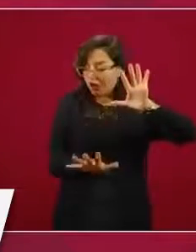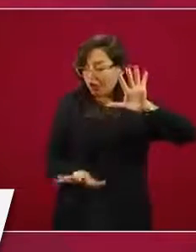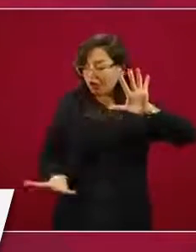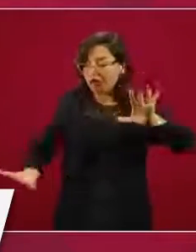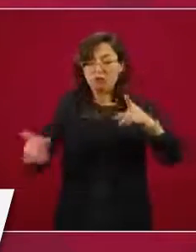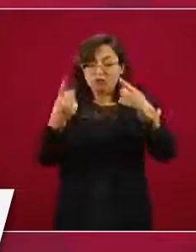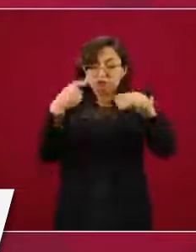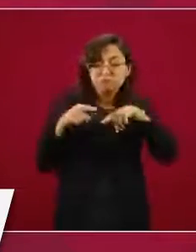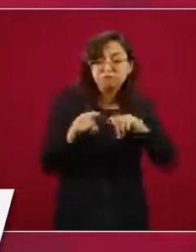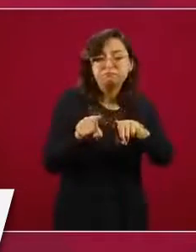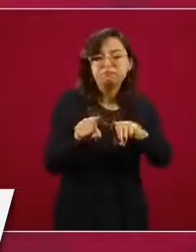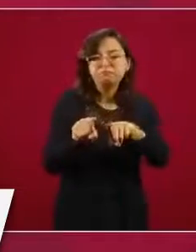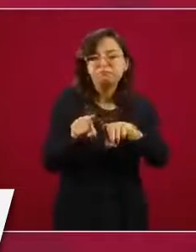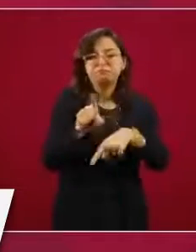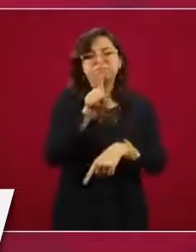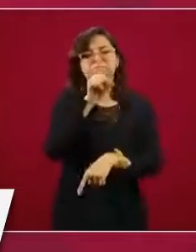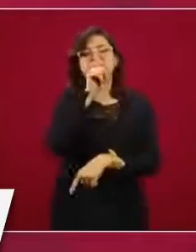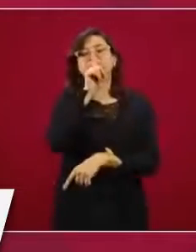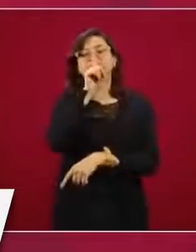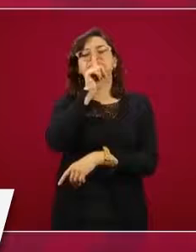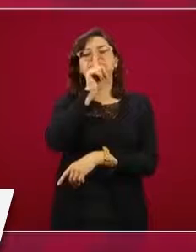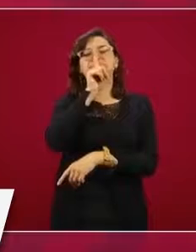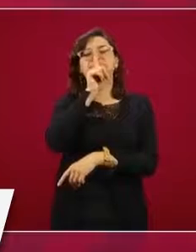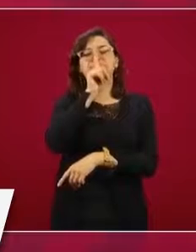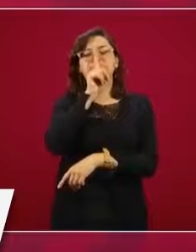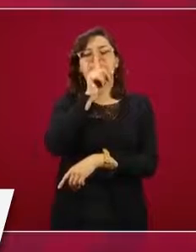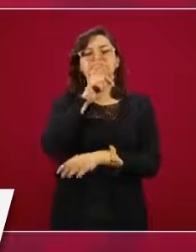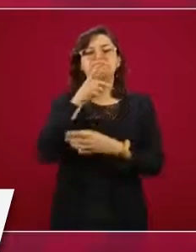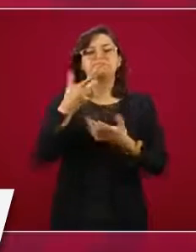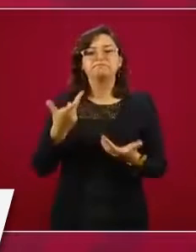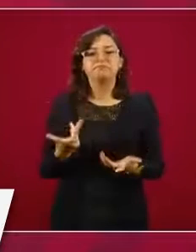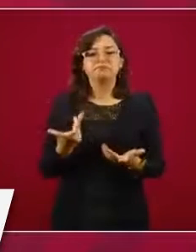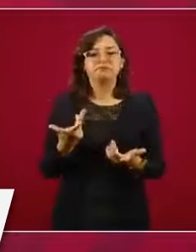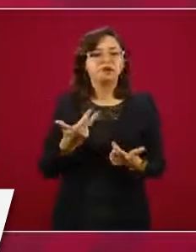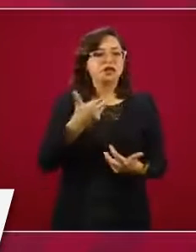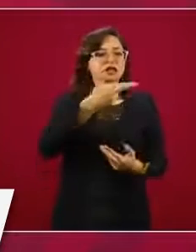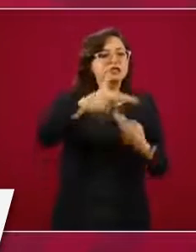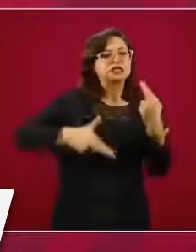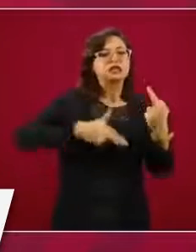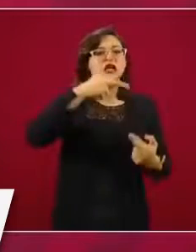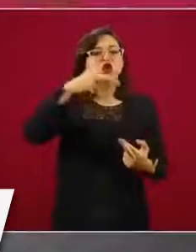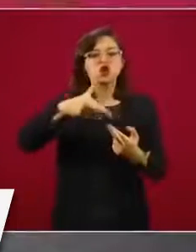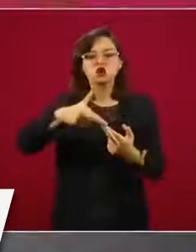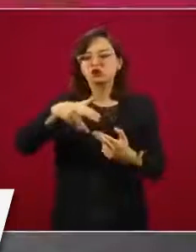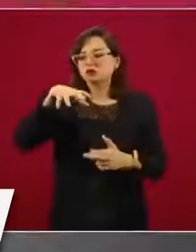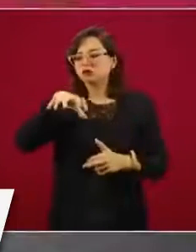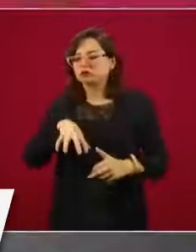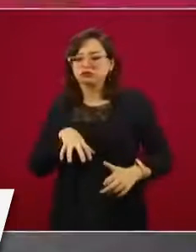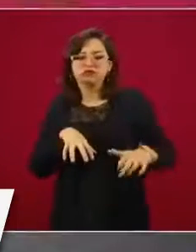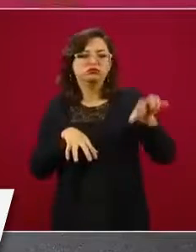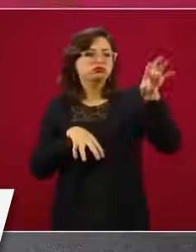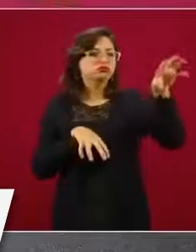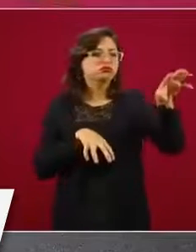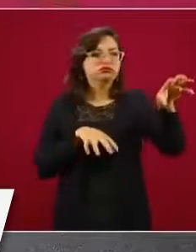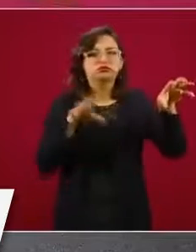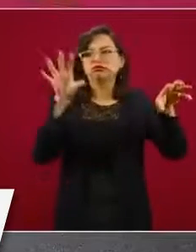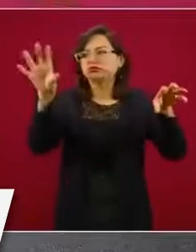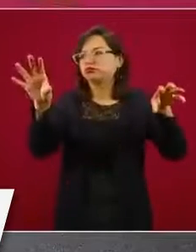sino que está regionalizada, vamos a decirlo.